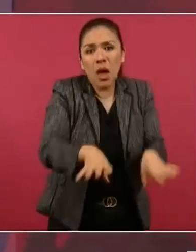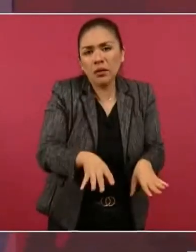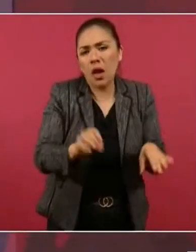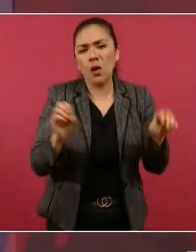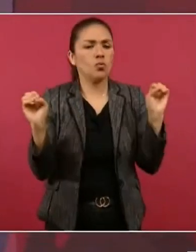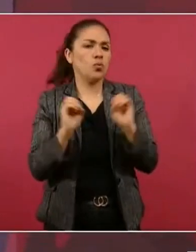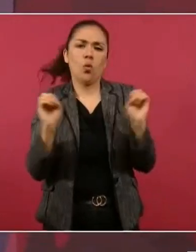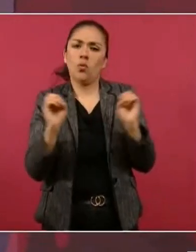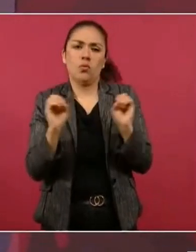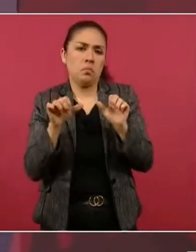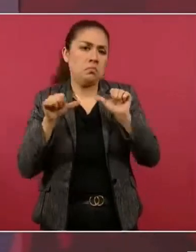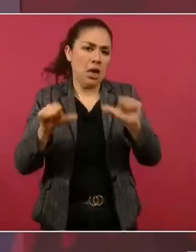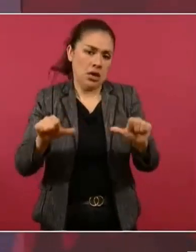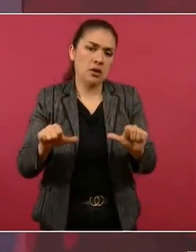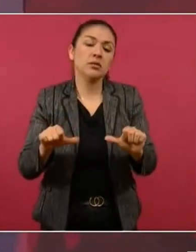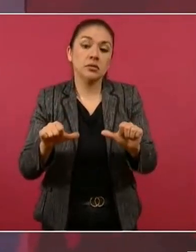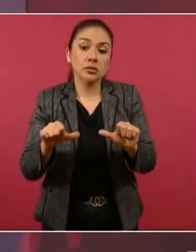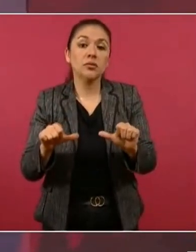perdieron.